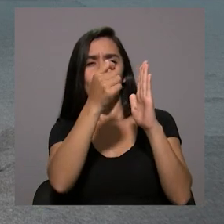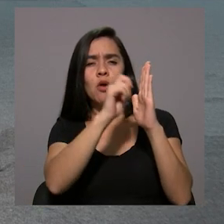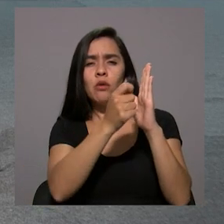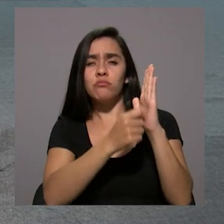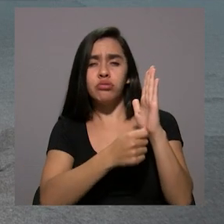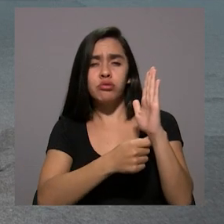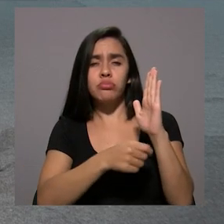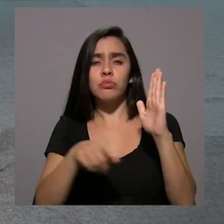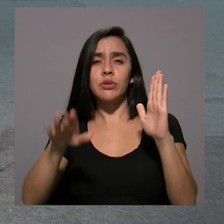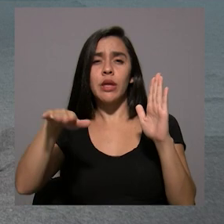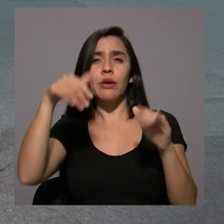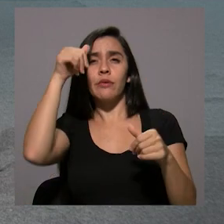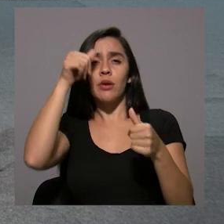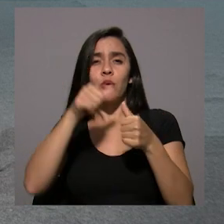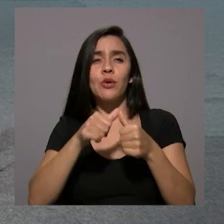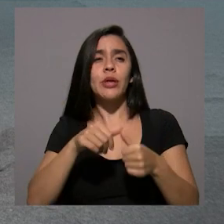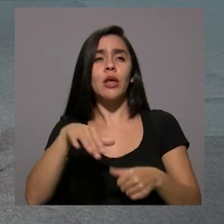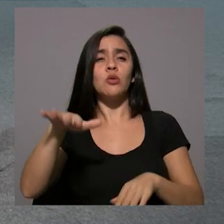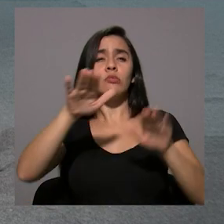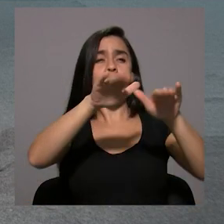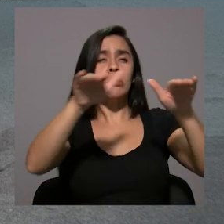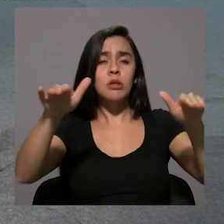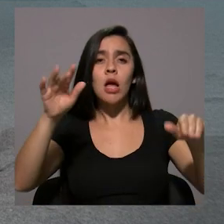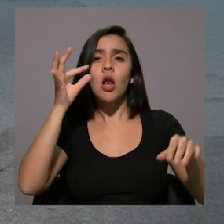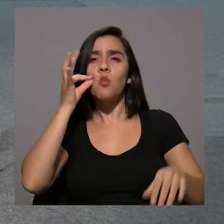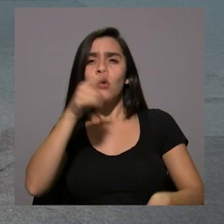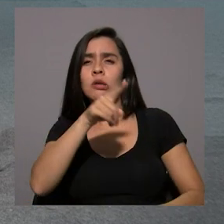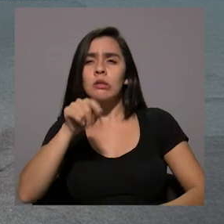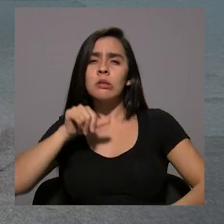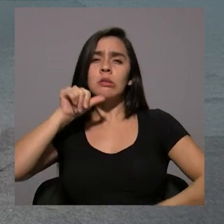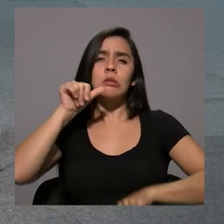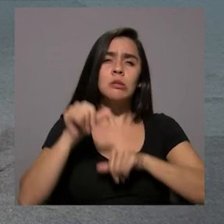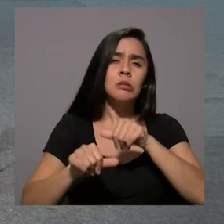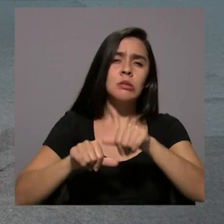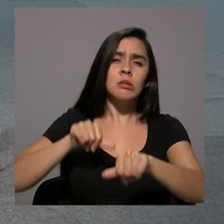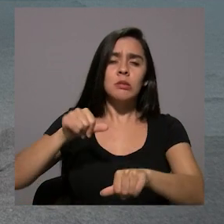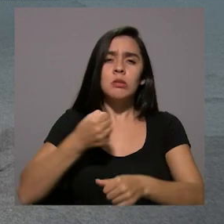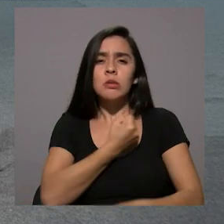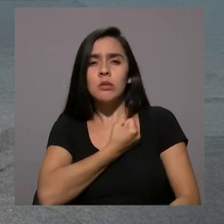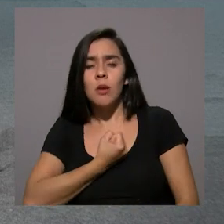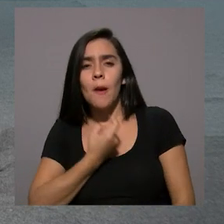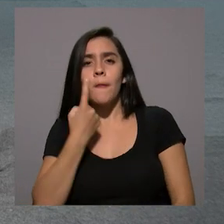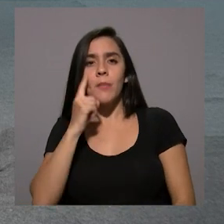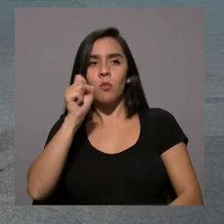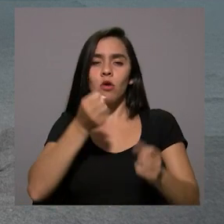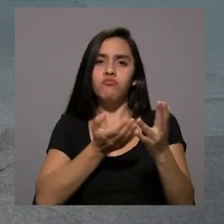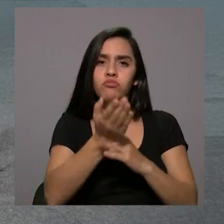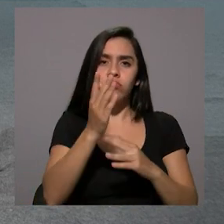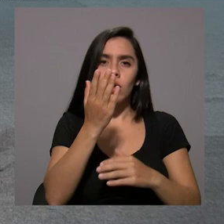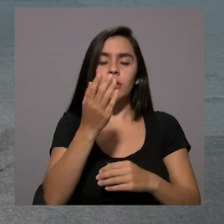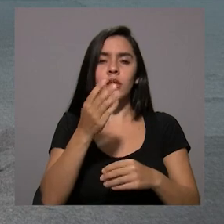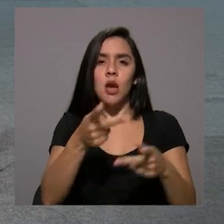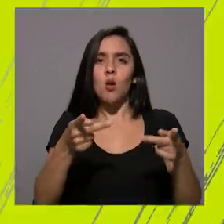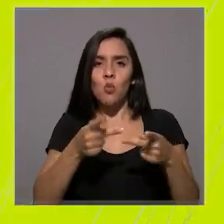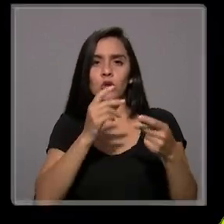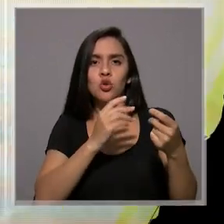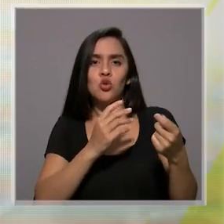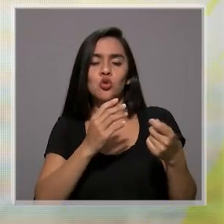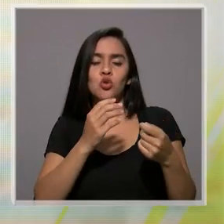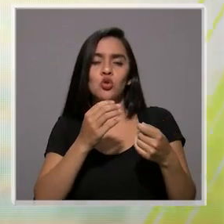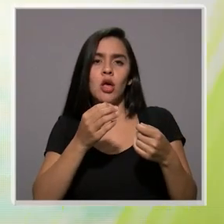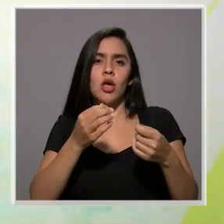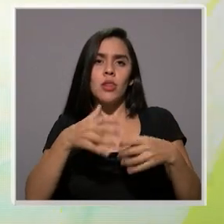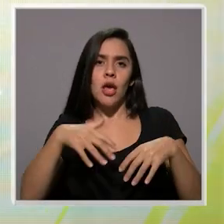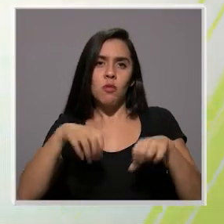recordando todo lo que le ha costado a las mujeres conseguir un espacio en donde pueda acceder al poder. Sí,